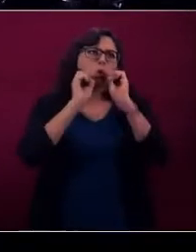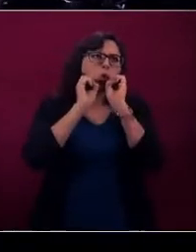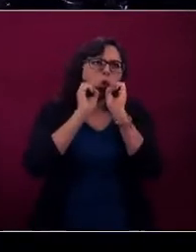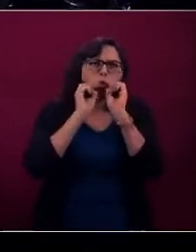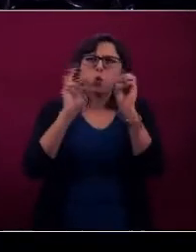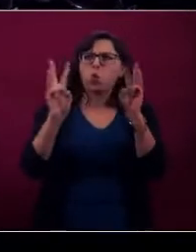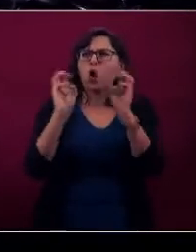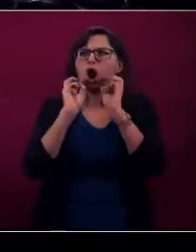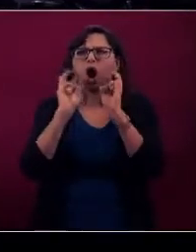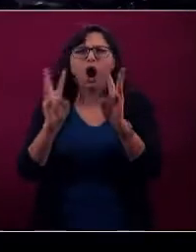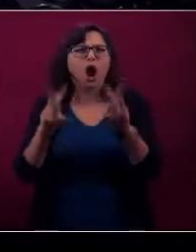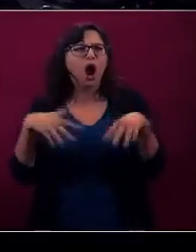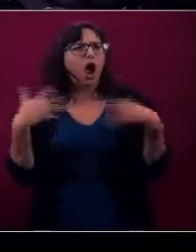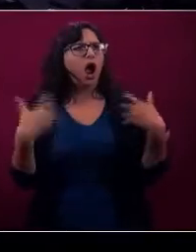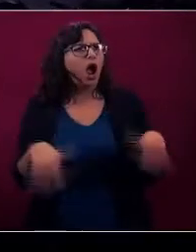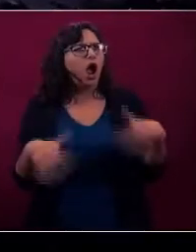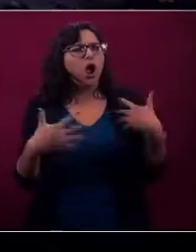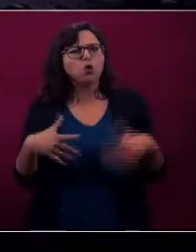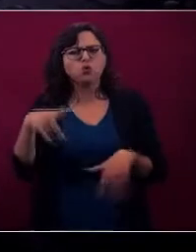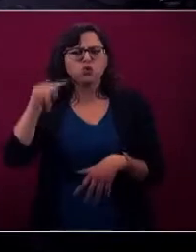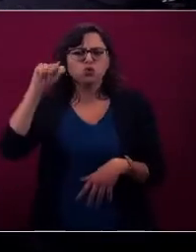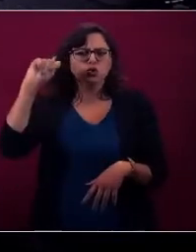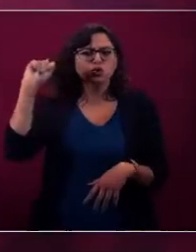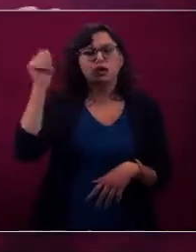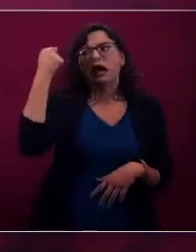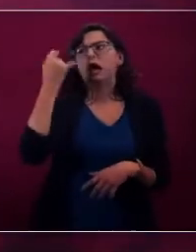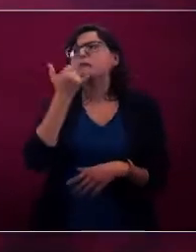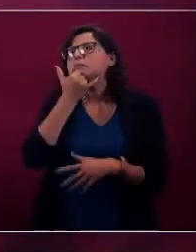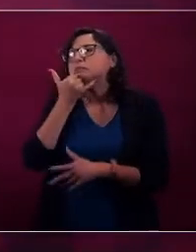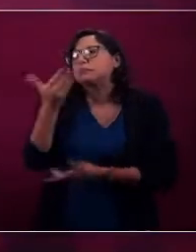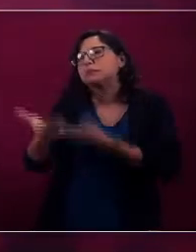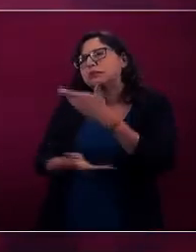¡Cuánta tecnología! No se vaya a enojar Ciro.